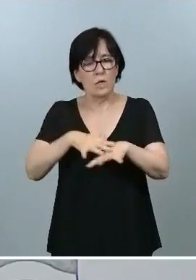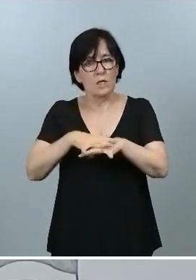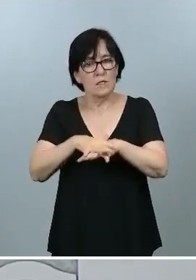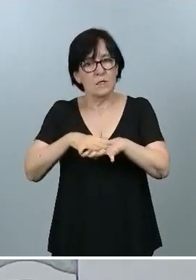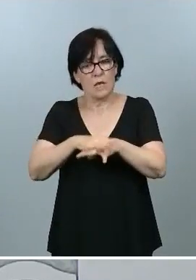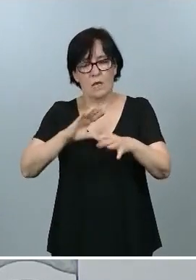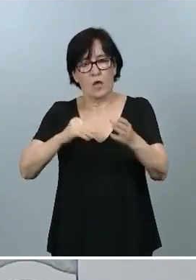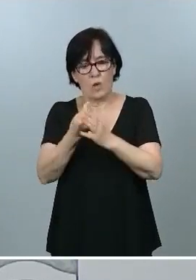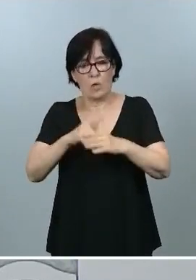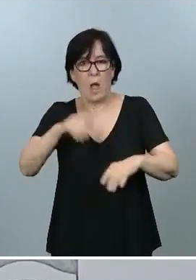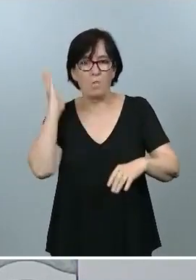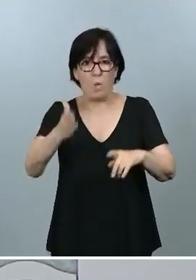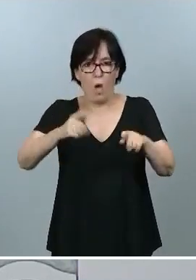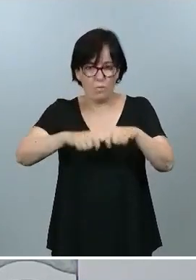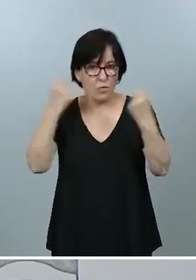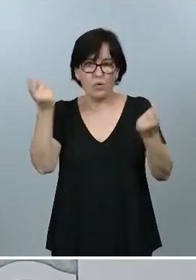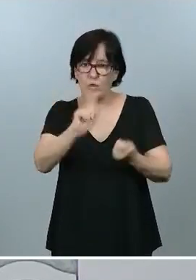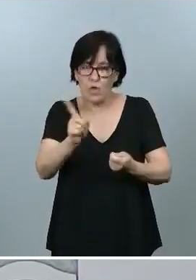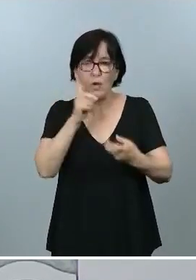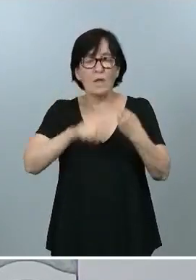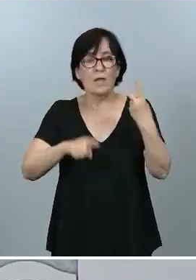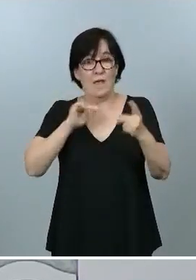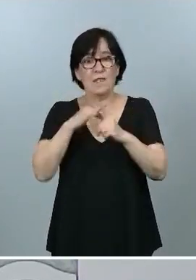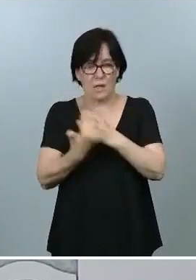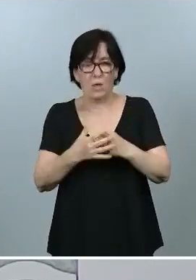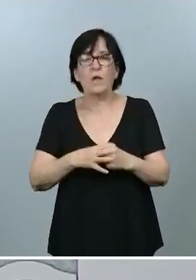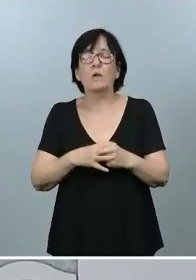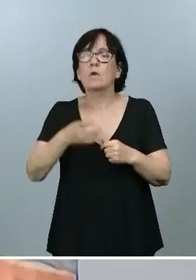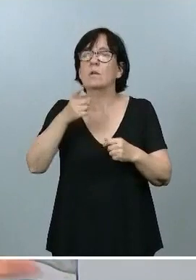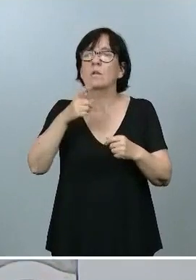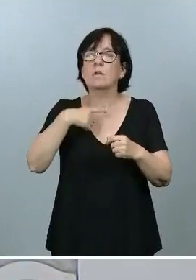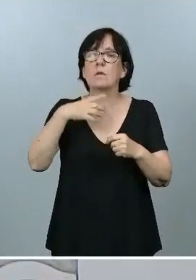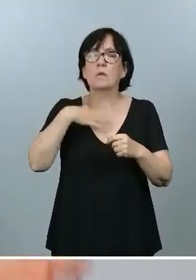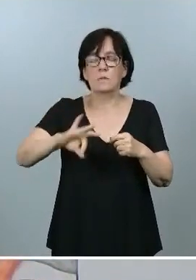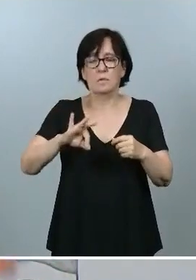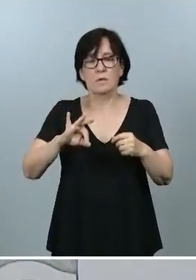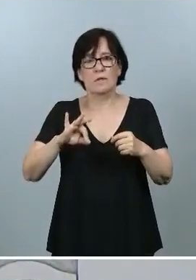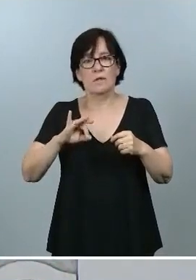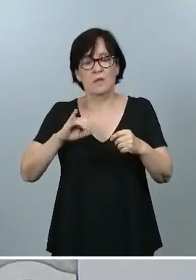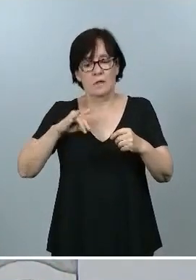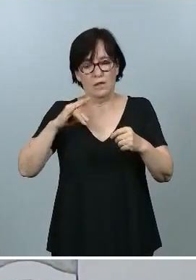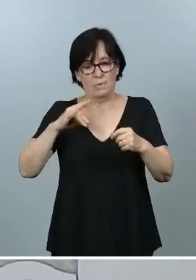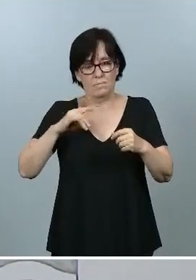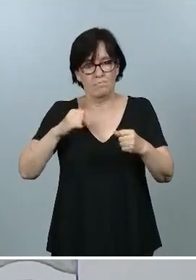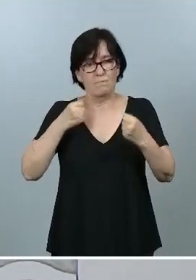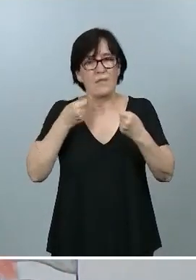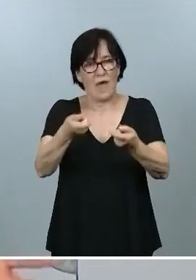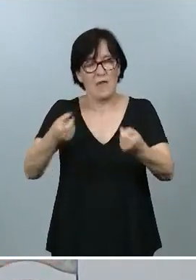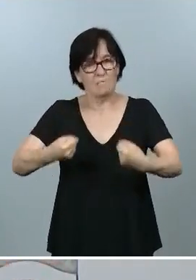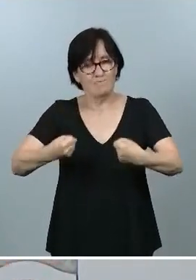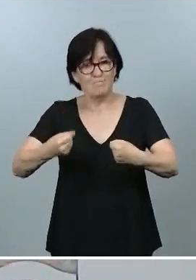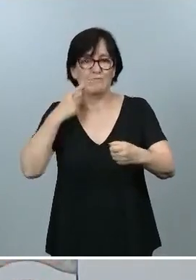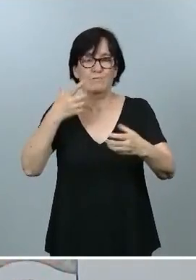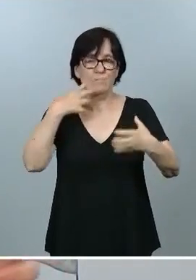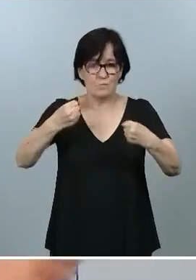dañado sistémicamente de esta situación, cómo somos capaces de reforzar nuestro sistema sanitario para que deteste precozmente